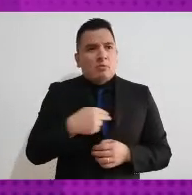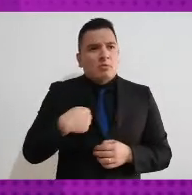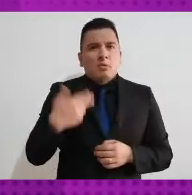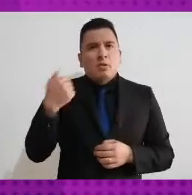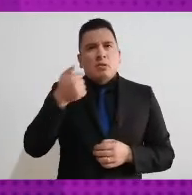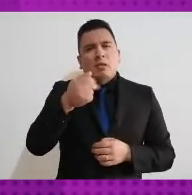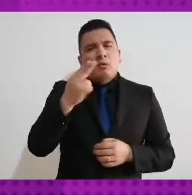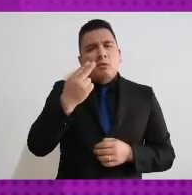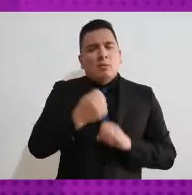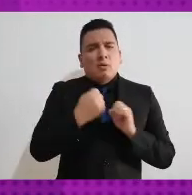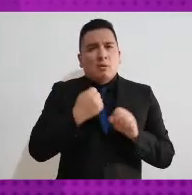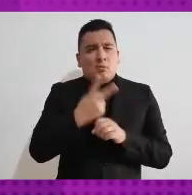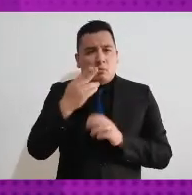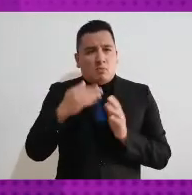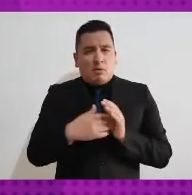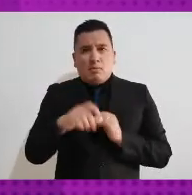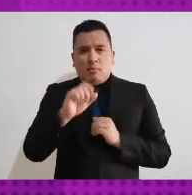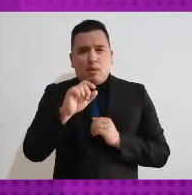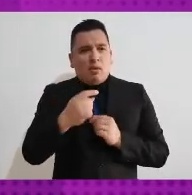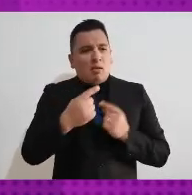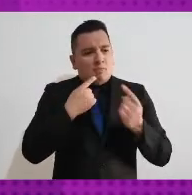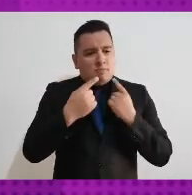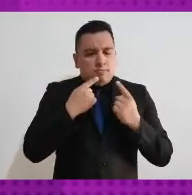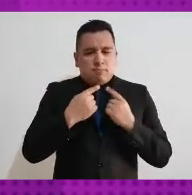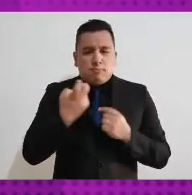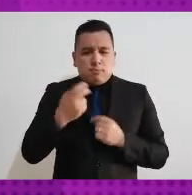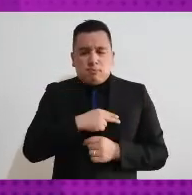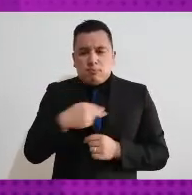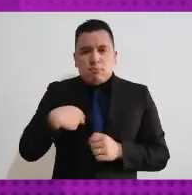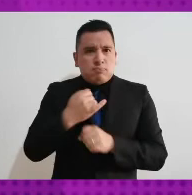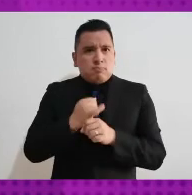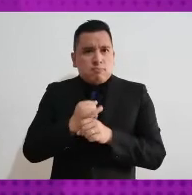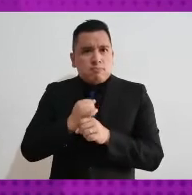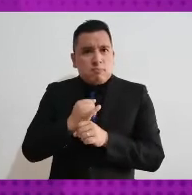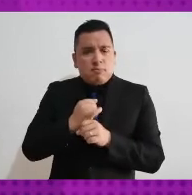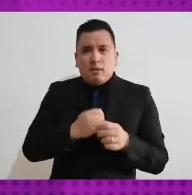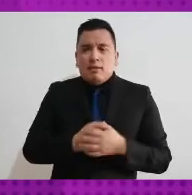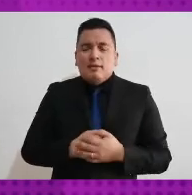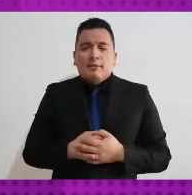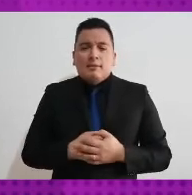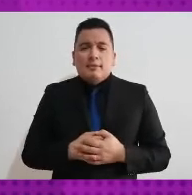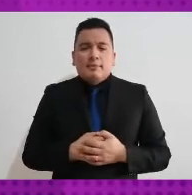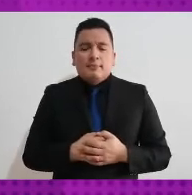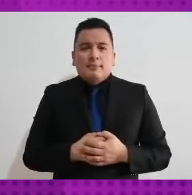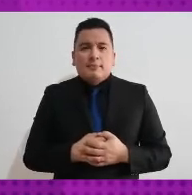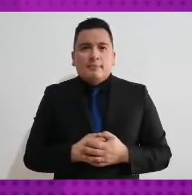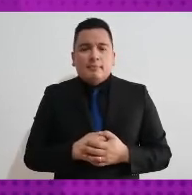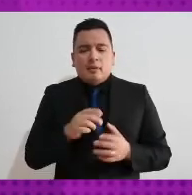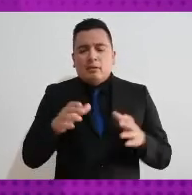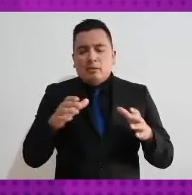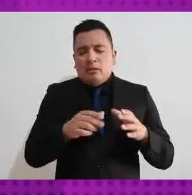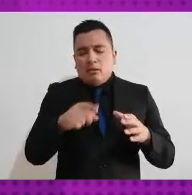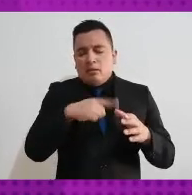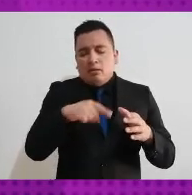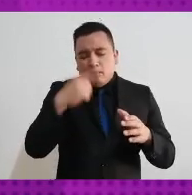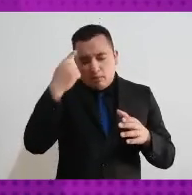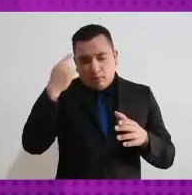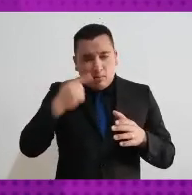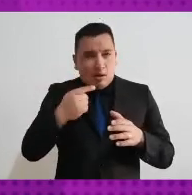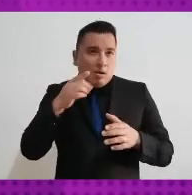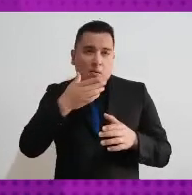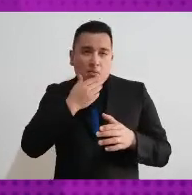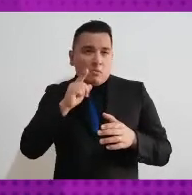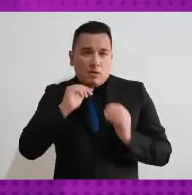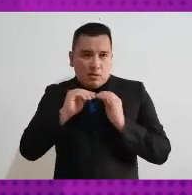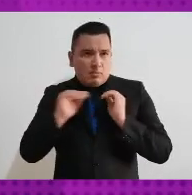acuerdo el 6 de noviembre de 2020 que se alimentó de ese estudio que hicimos en la entonces Comisión Temporal de Igualdad de Género y No